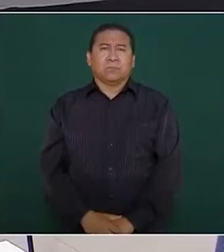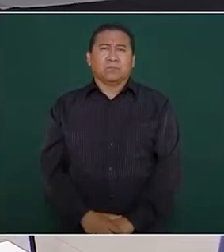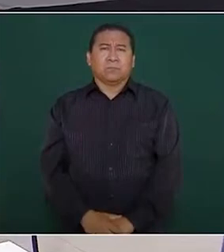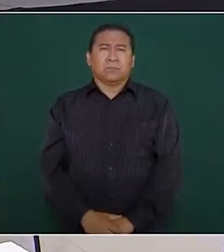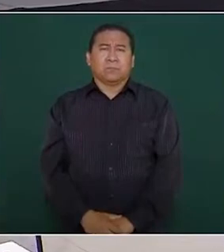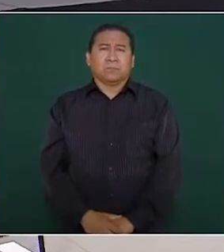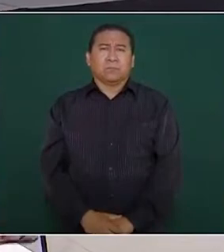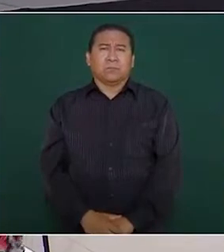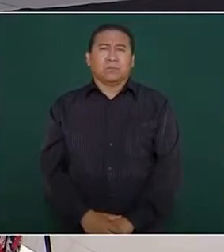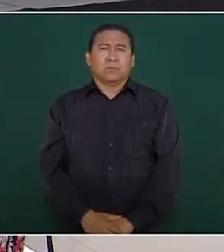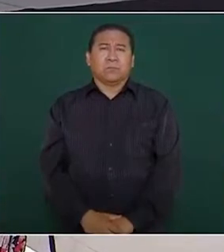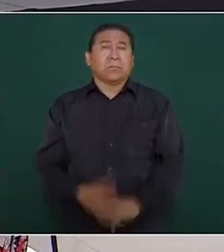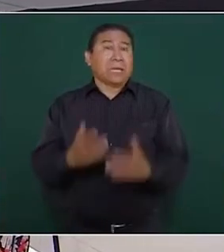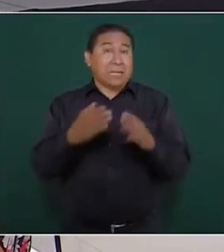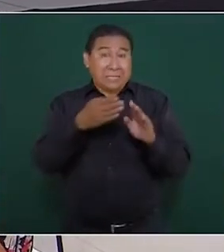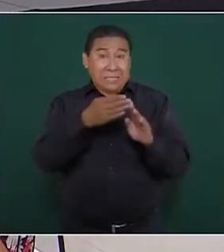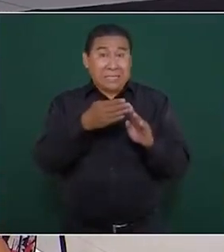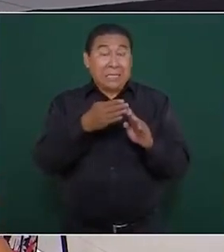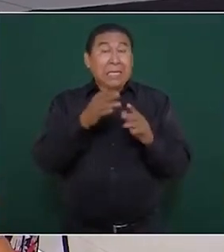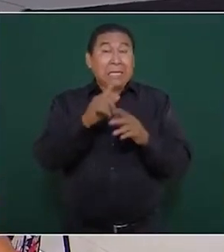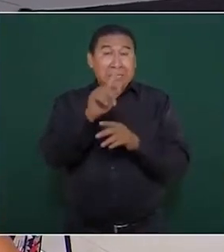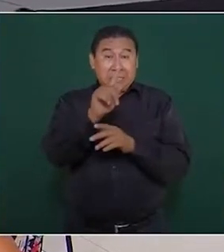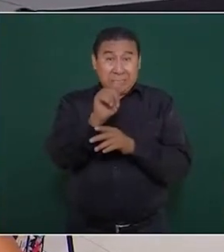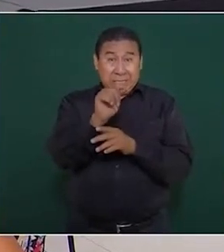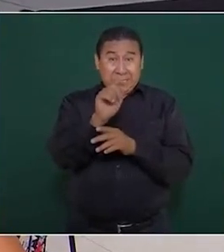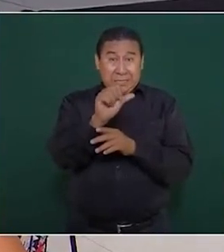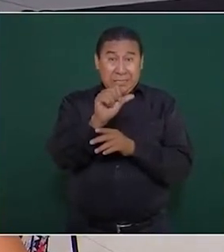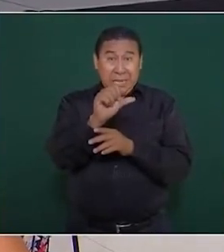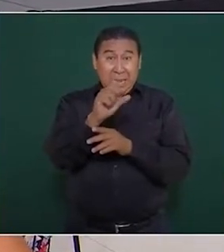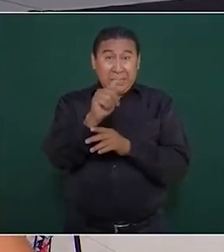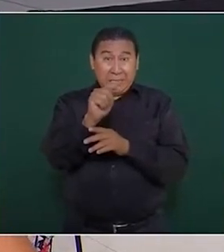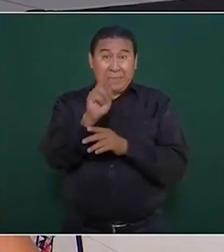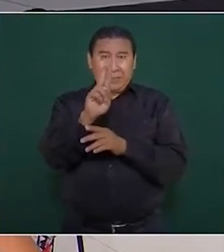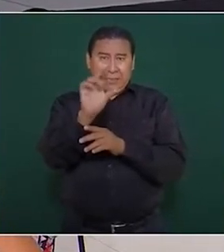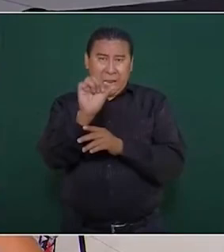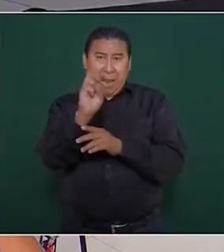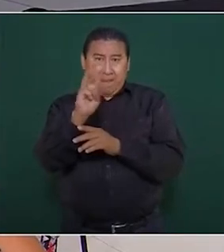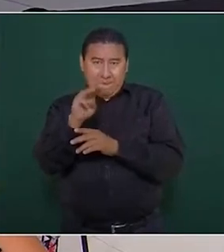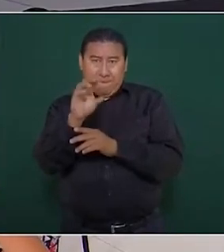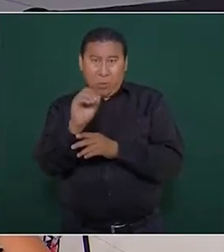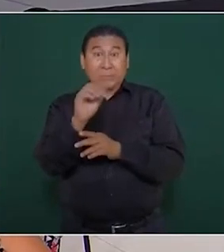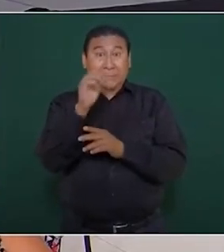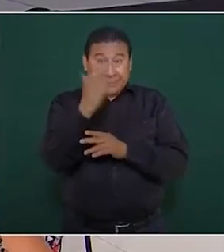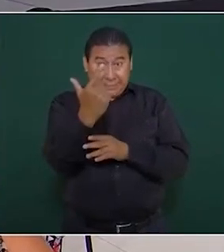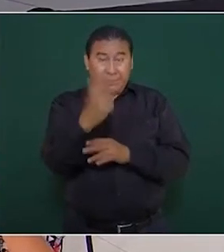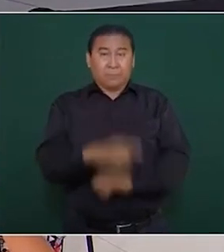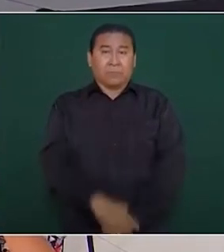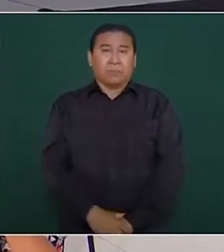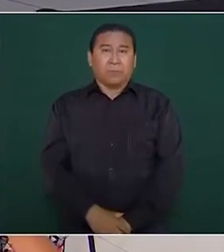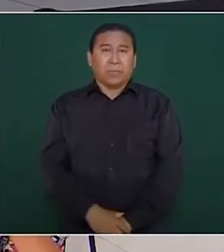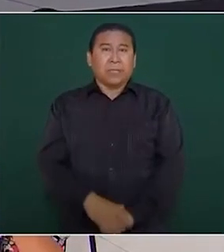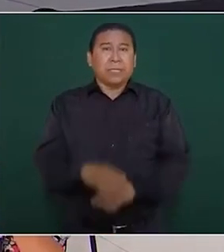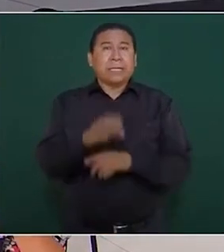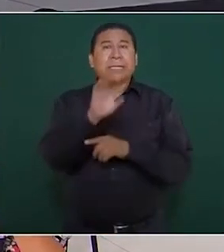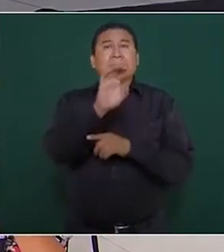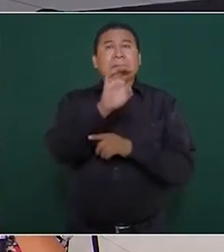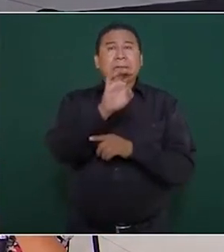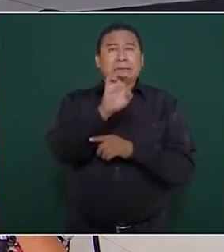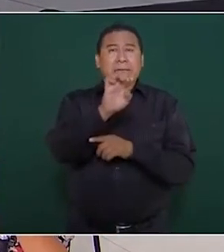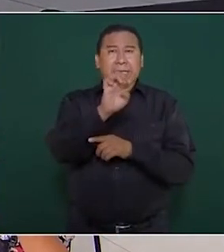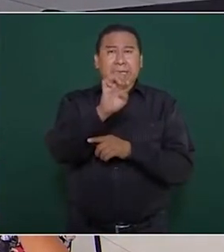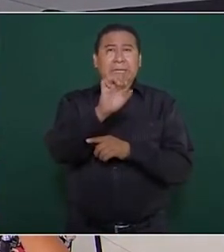El tramo siete, que es de Escárcega